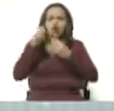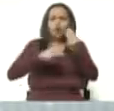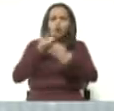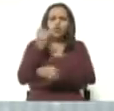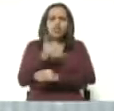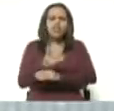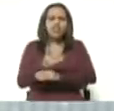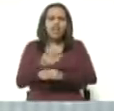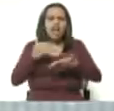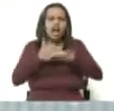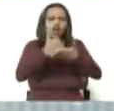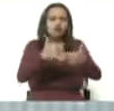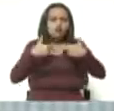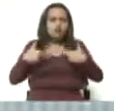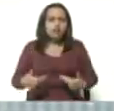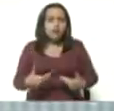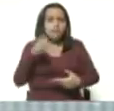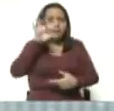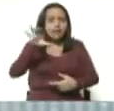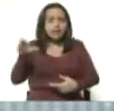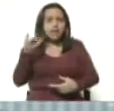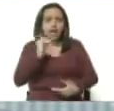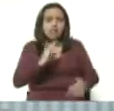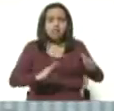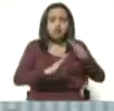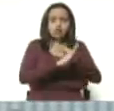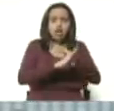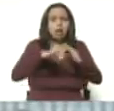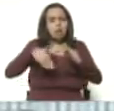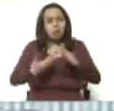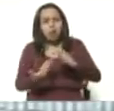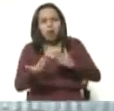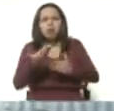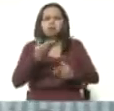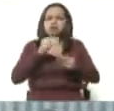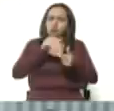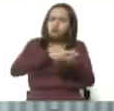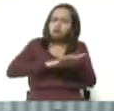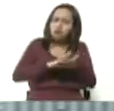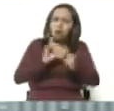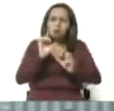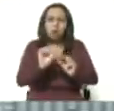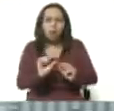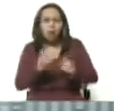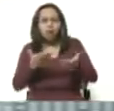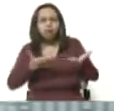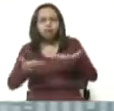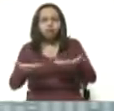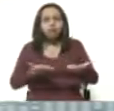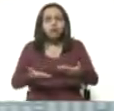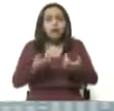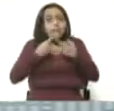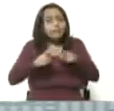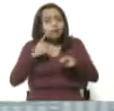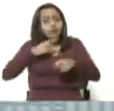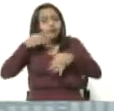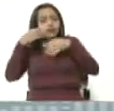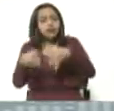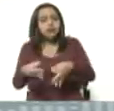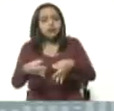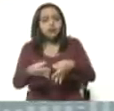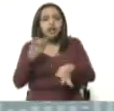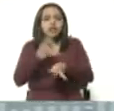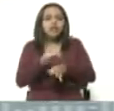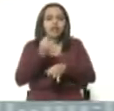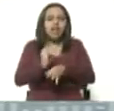a los países que están bajo sanciones económicas puede ser un paliativo, puede ayudar en algo, pero en realidad puede